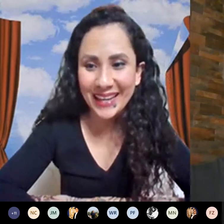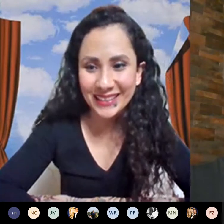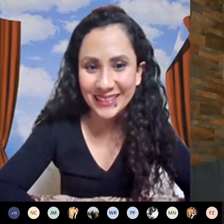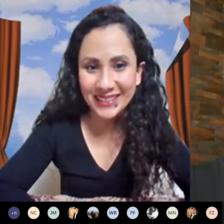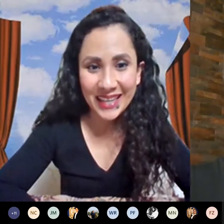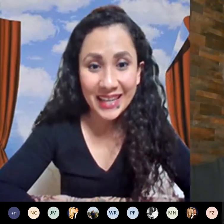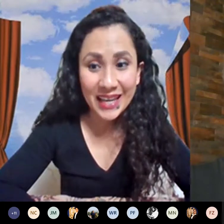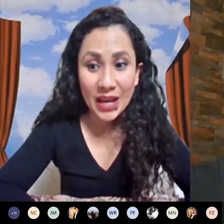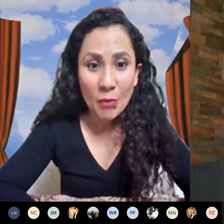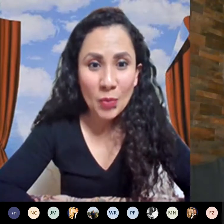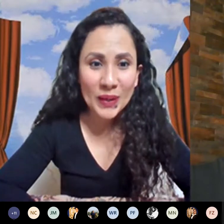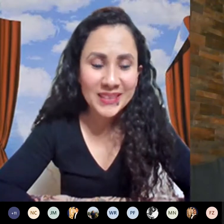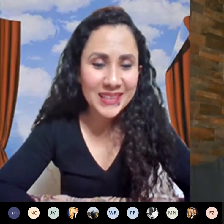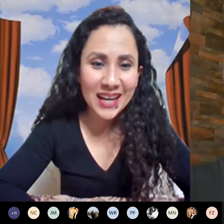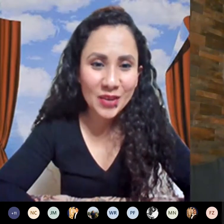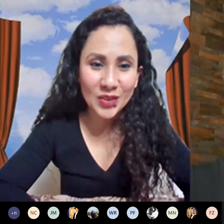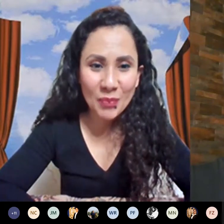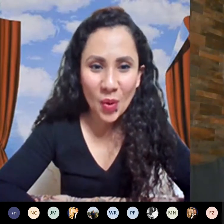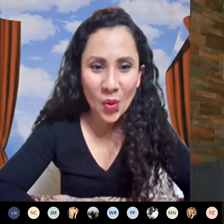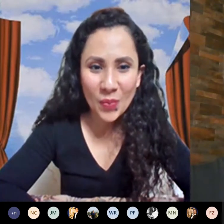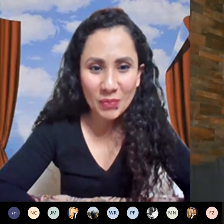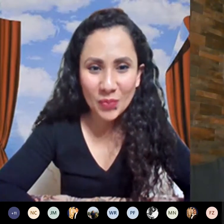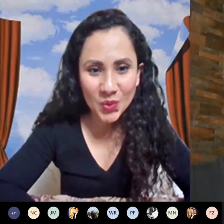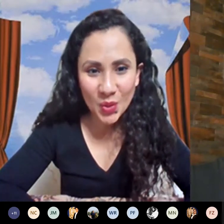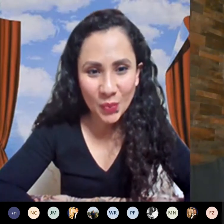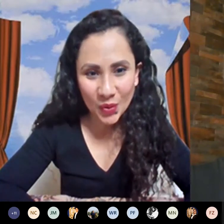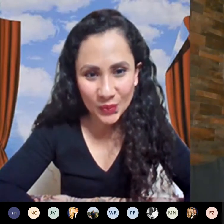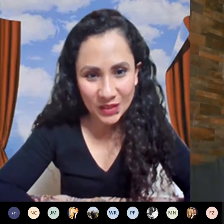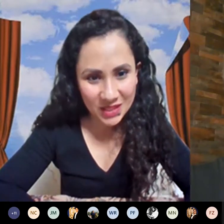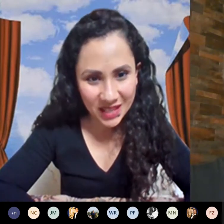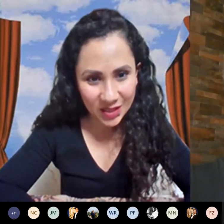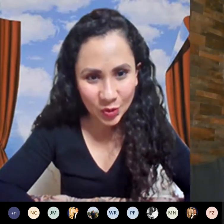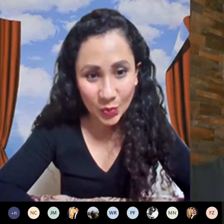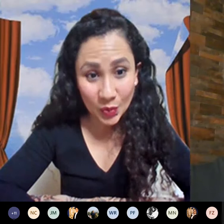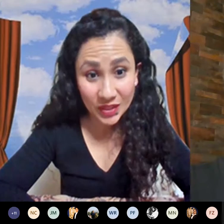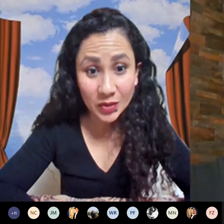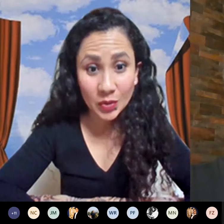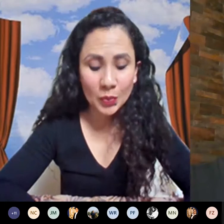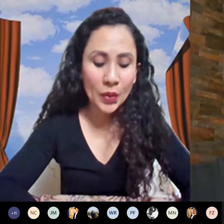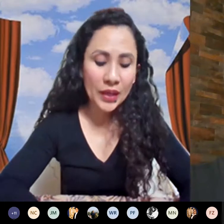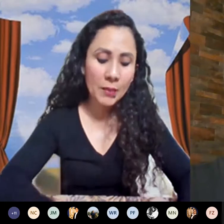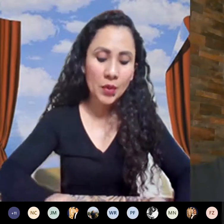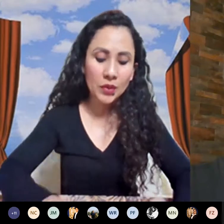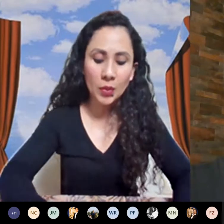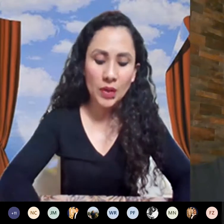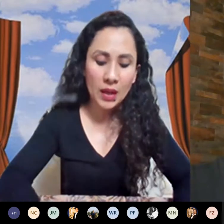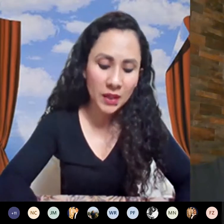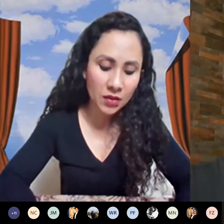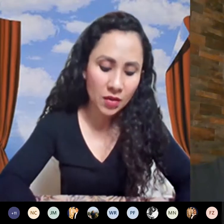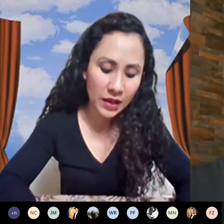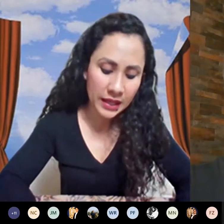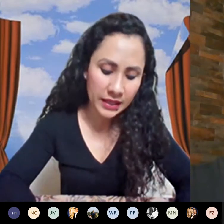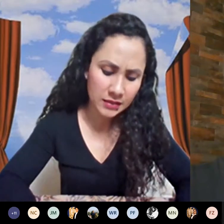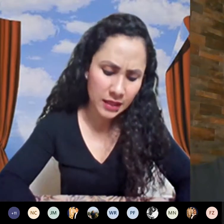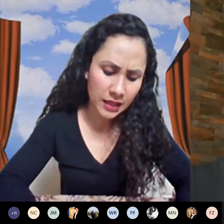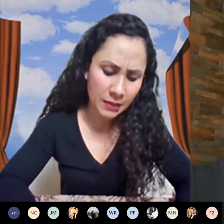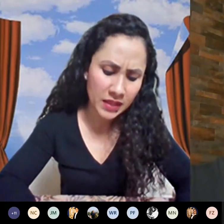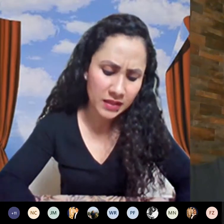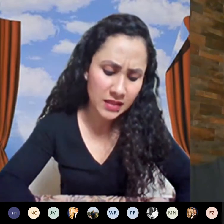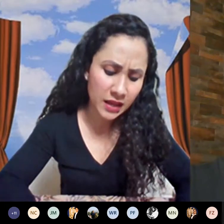que pues pareciera que no se preocupan mucho por optimizar sus procesos por ejemplo tengo un amigo